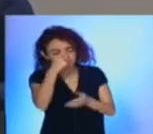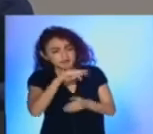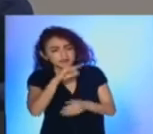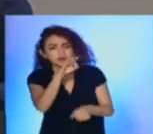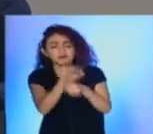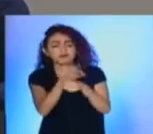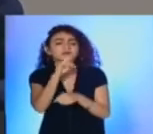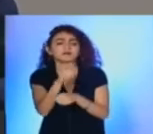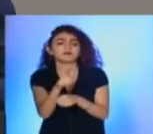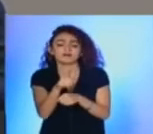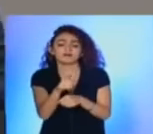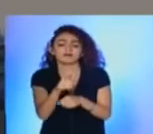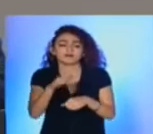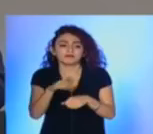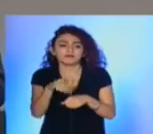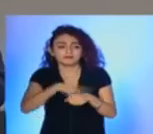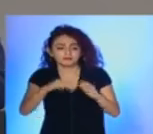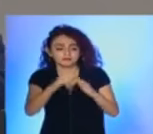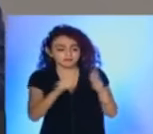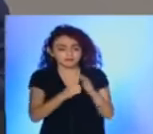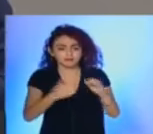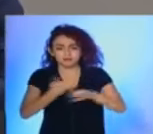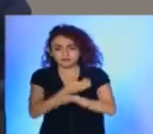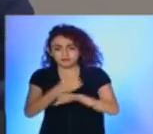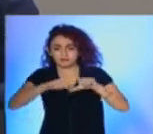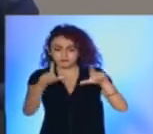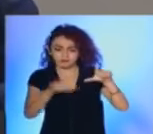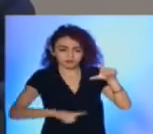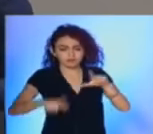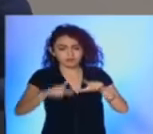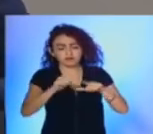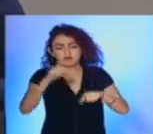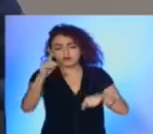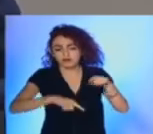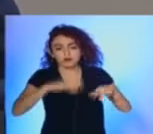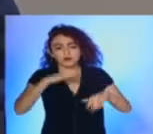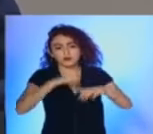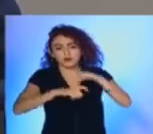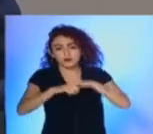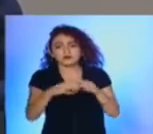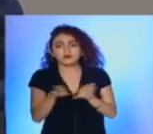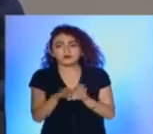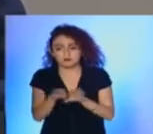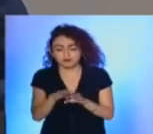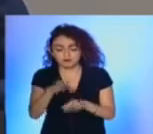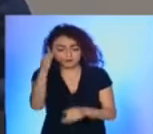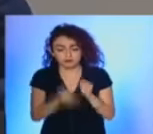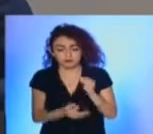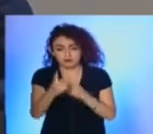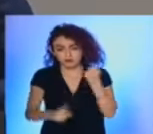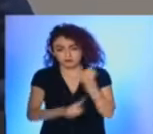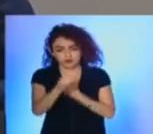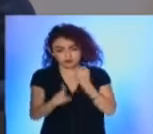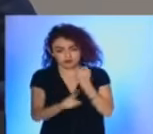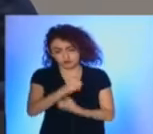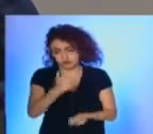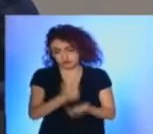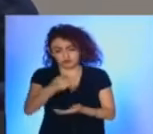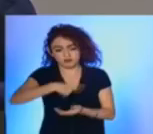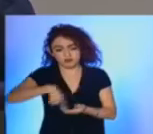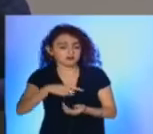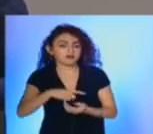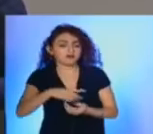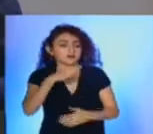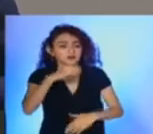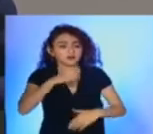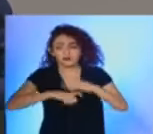fortalecer los sistemas estatales y el sistema nacional anticorrupción. No hay otra manera de terminar con este problema y la